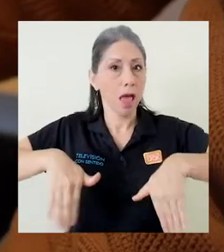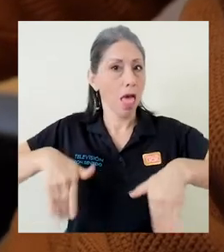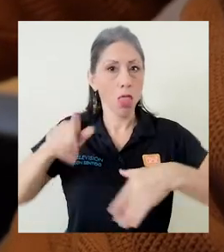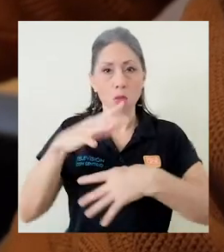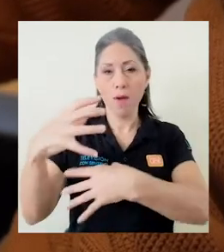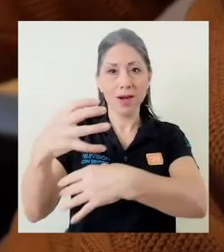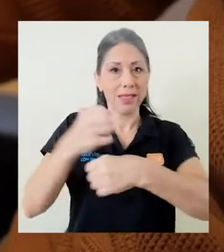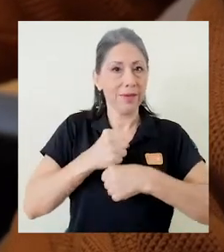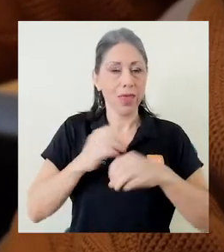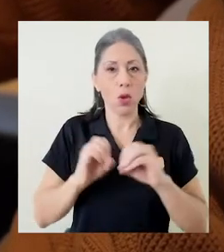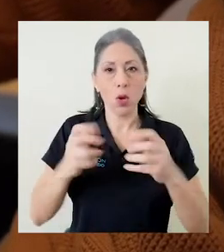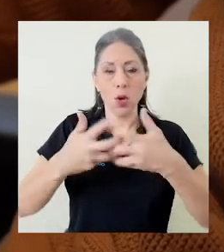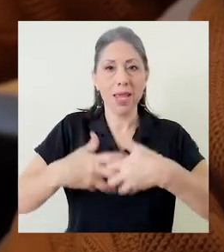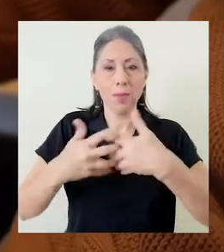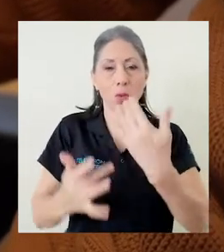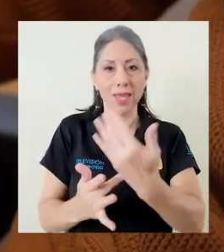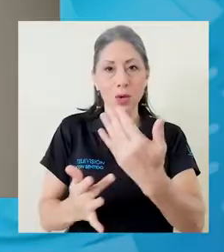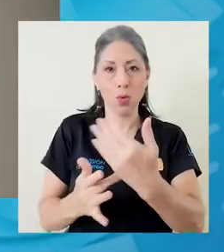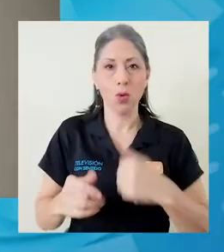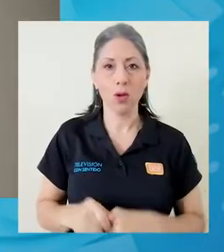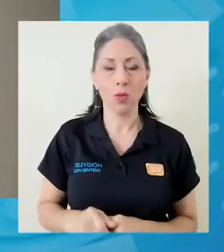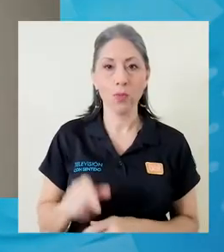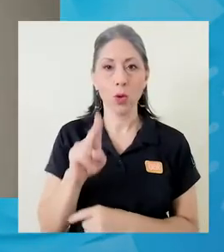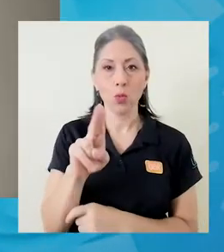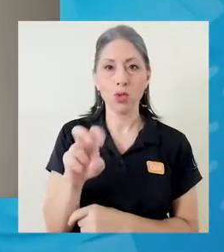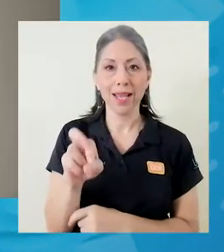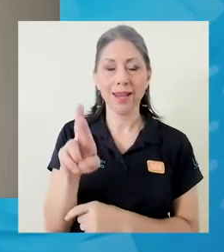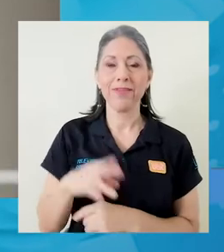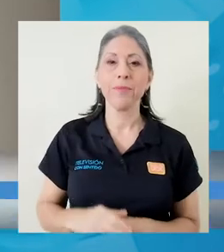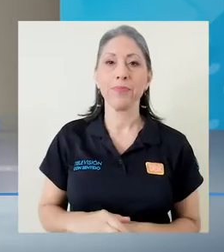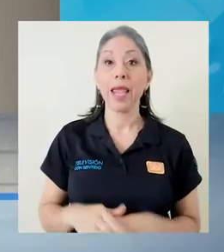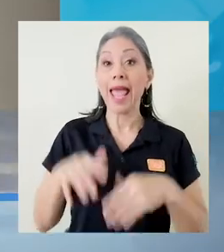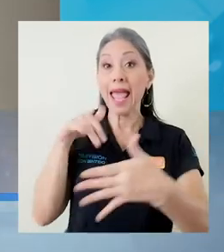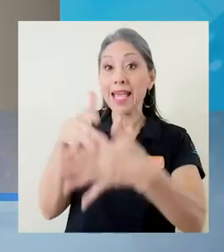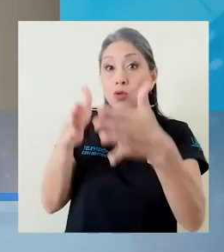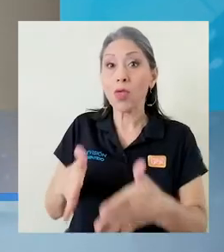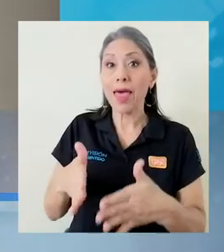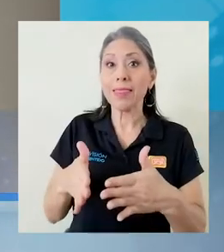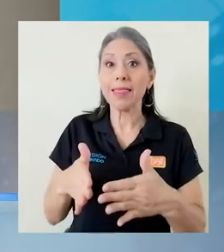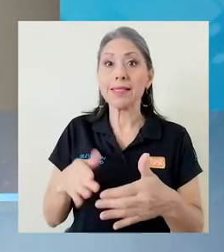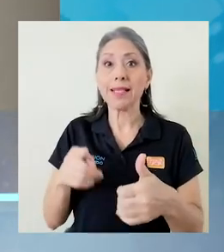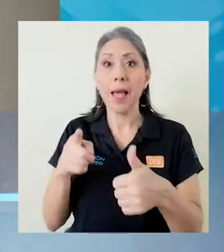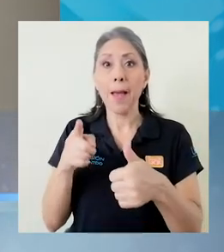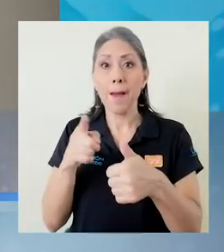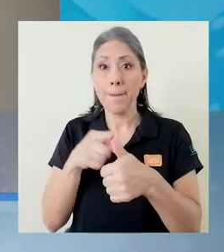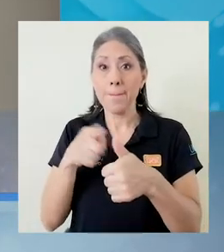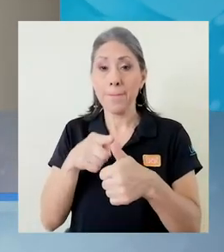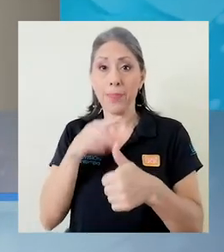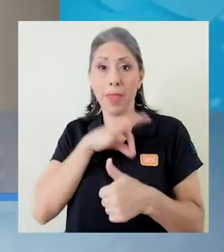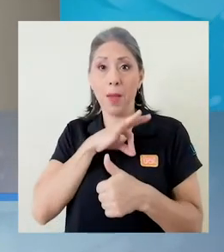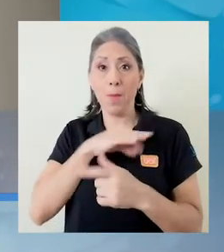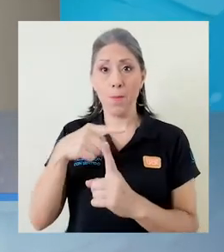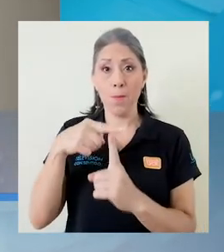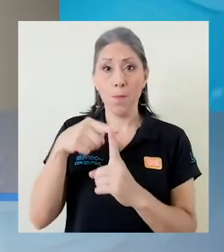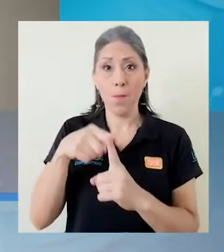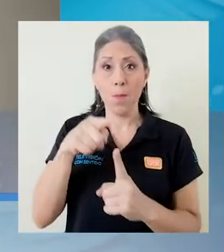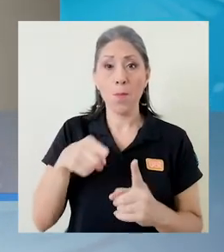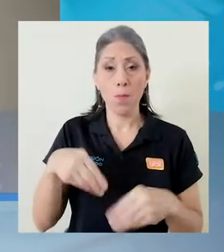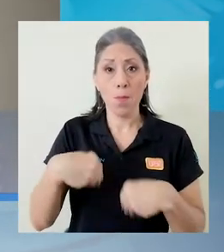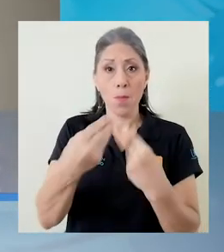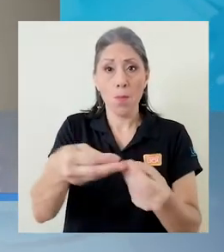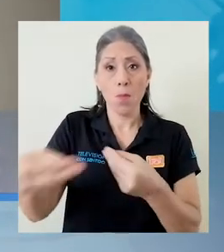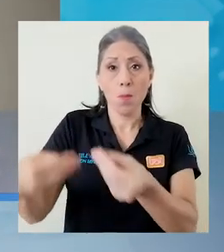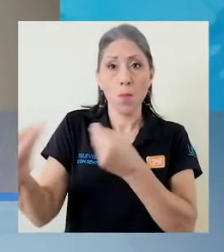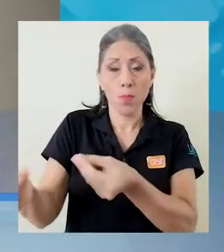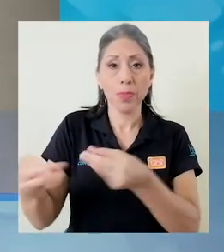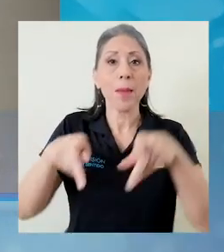de la UCR. Bueno, los estudiantes que tienen prioridad en este caso para las compus feos son aquellos que viven fuera del GAM, del GAM área